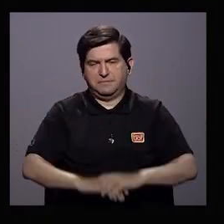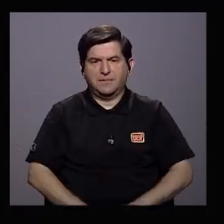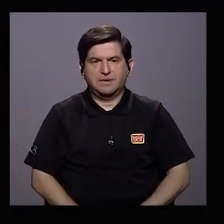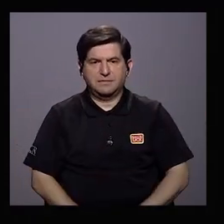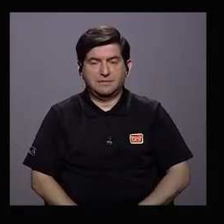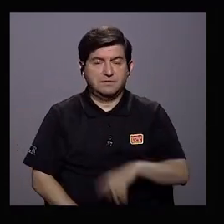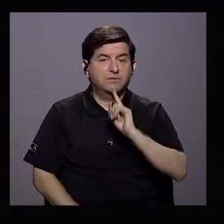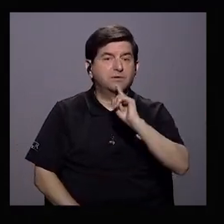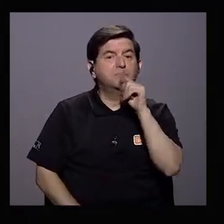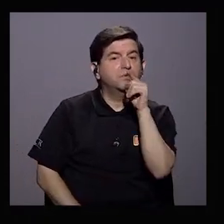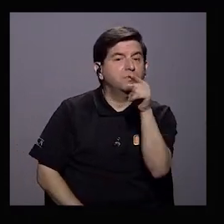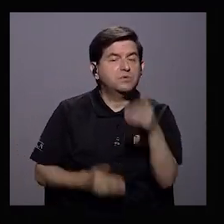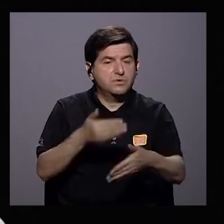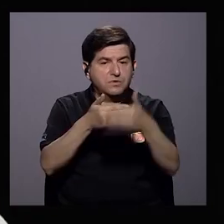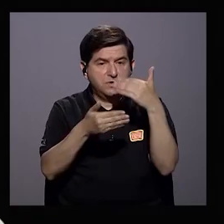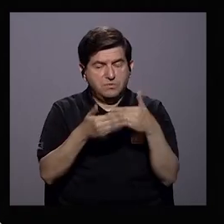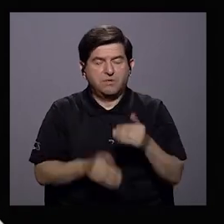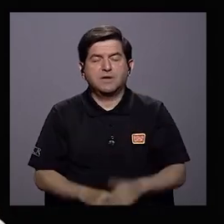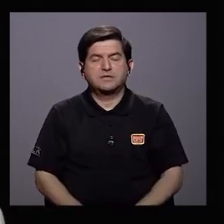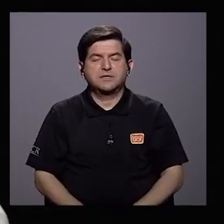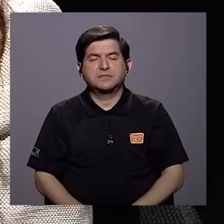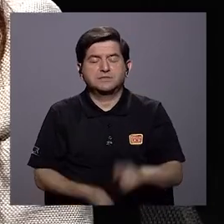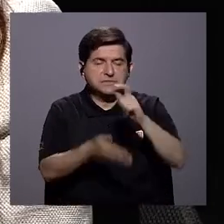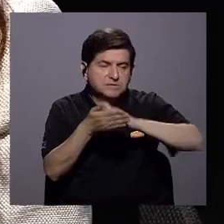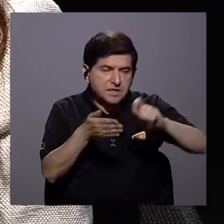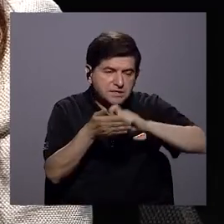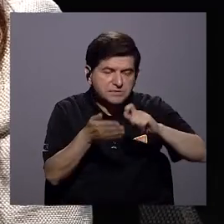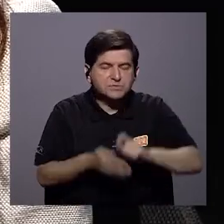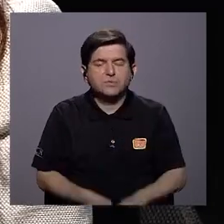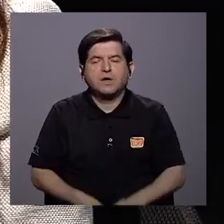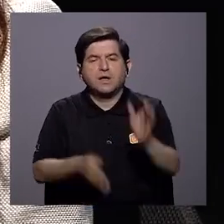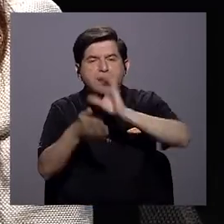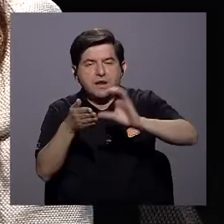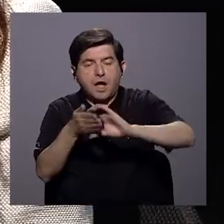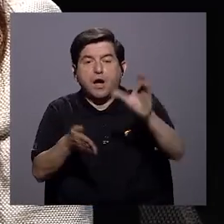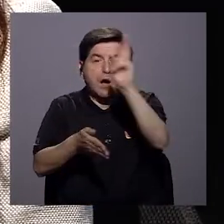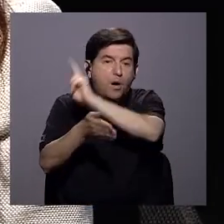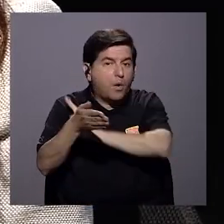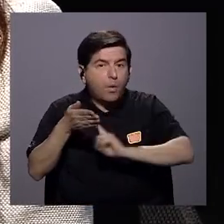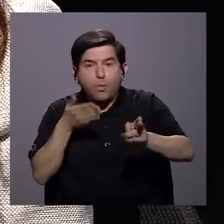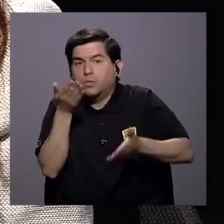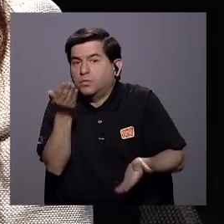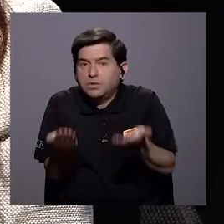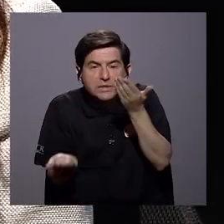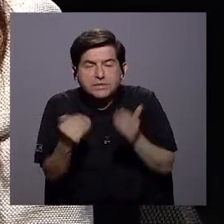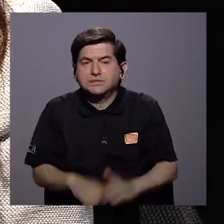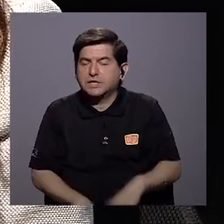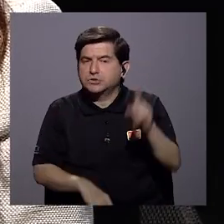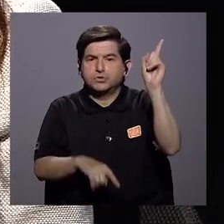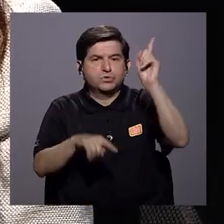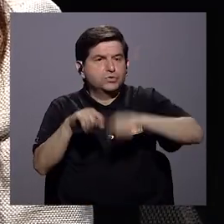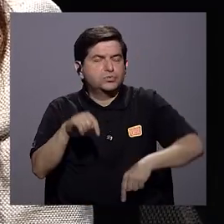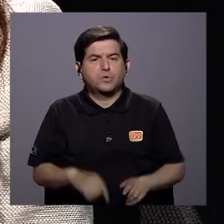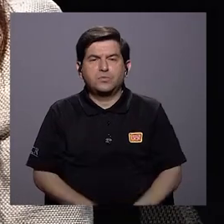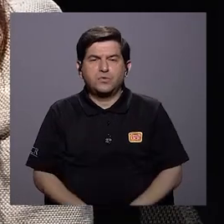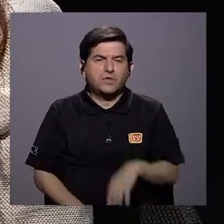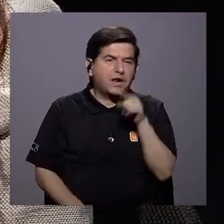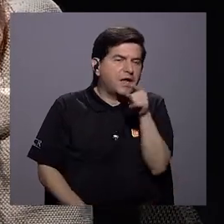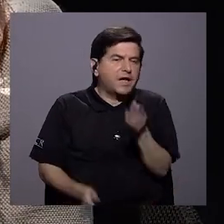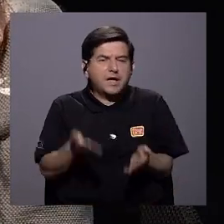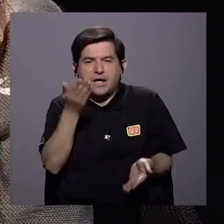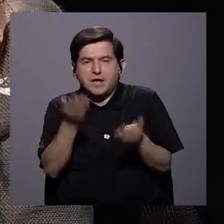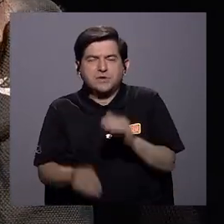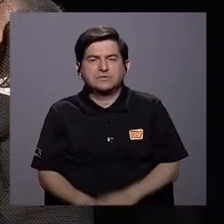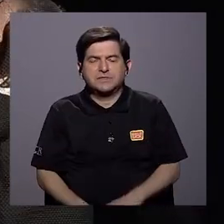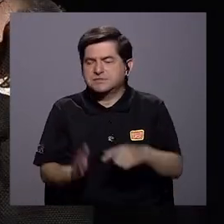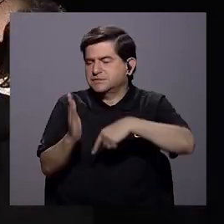tanto como usted lo está diciendo, primaria, secundaria y hasta universidad, no lograron atornillar lo suficiente